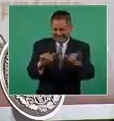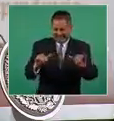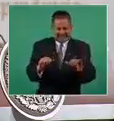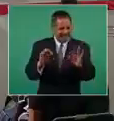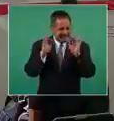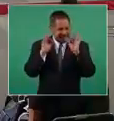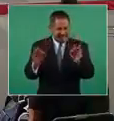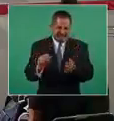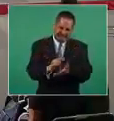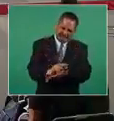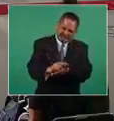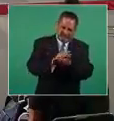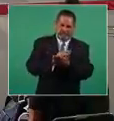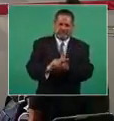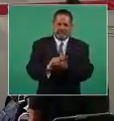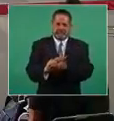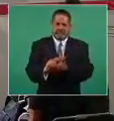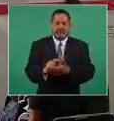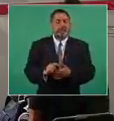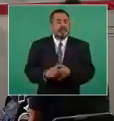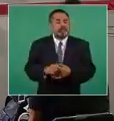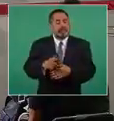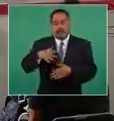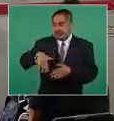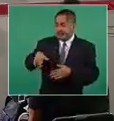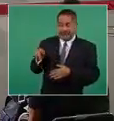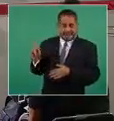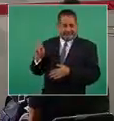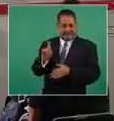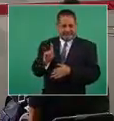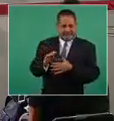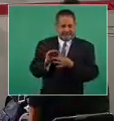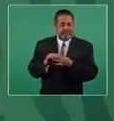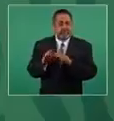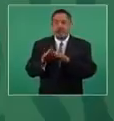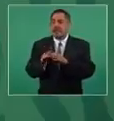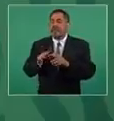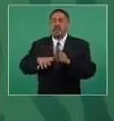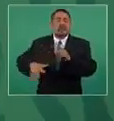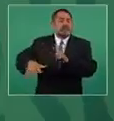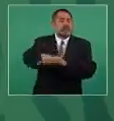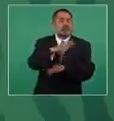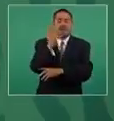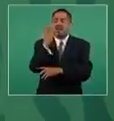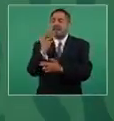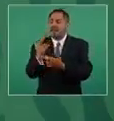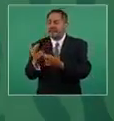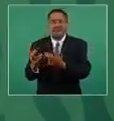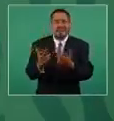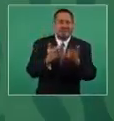fue muy importante lo que de nuevo se aclara,